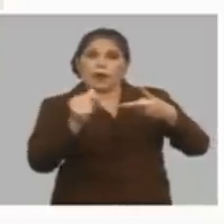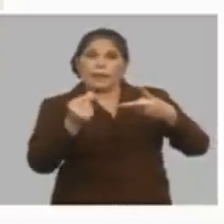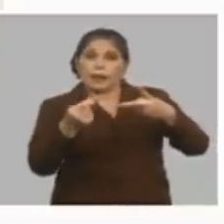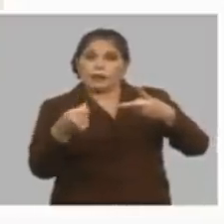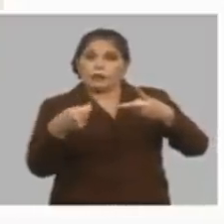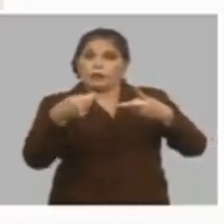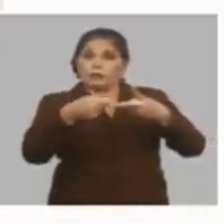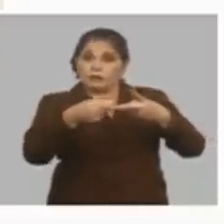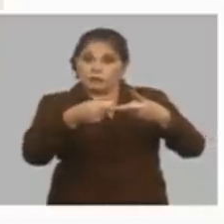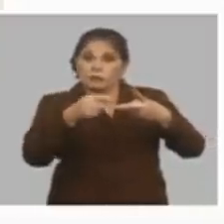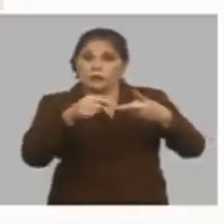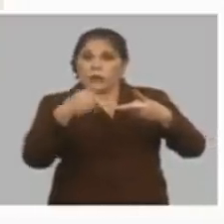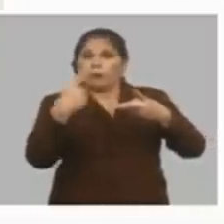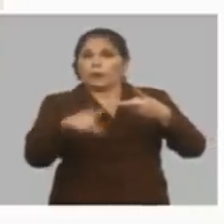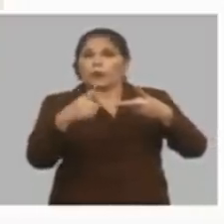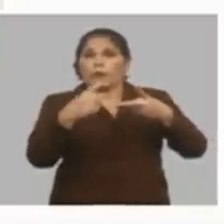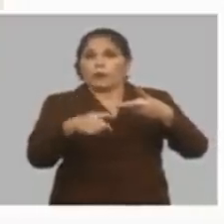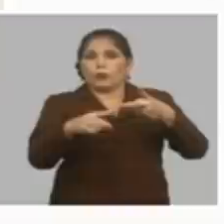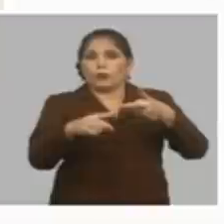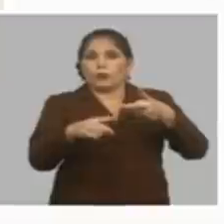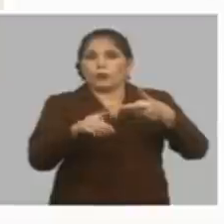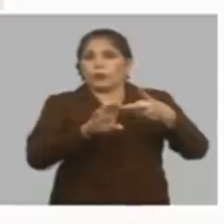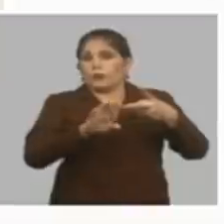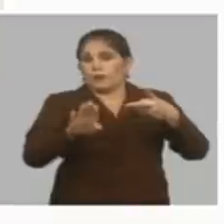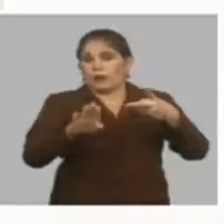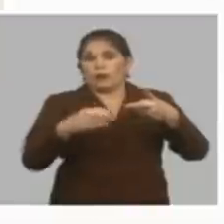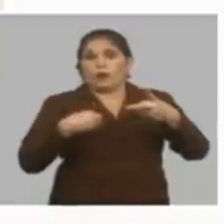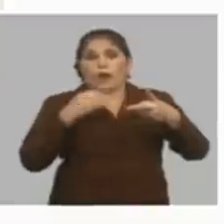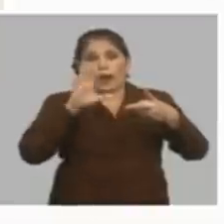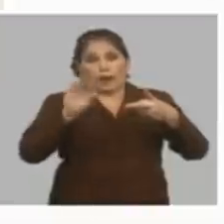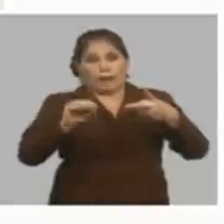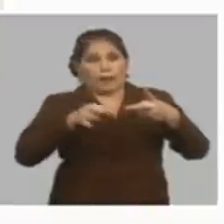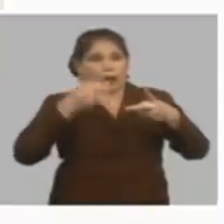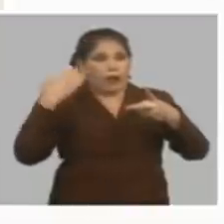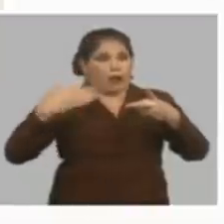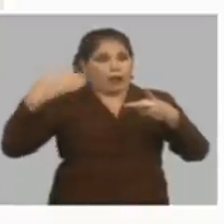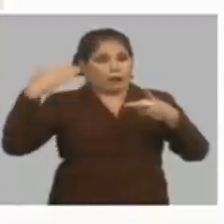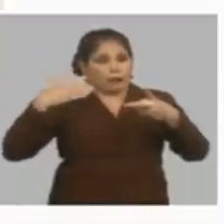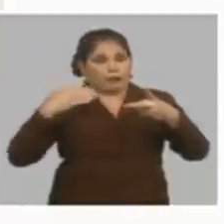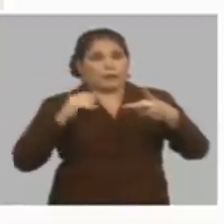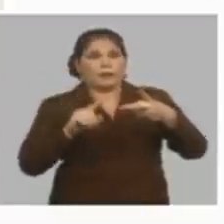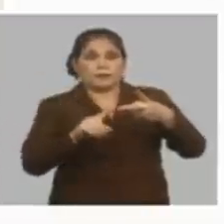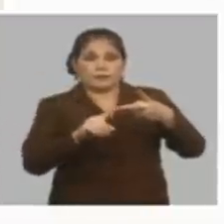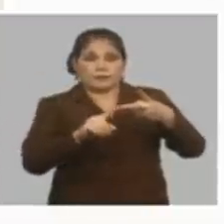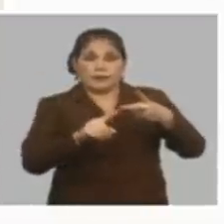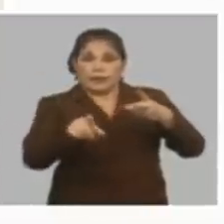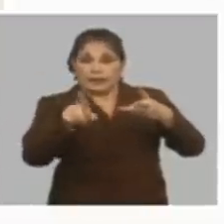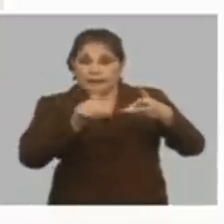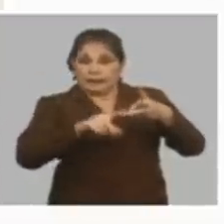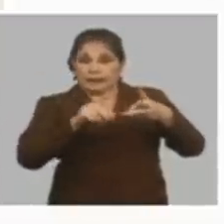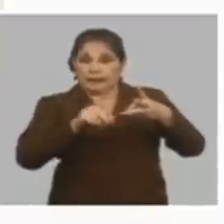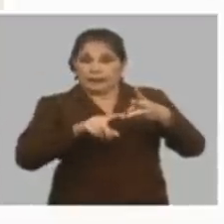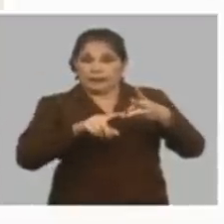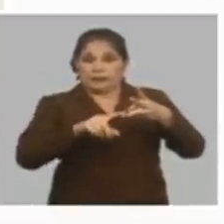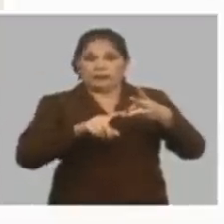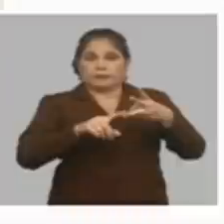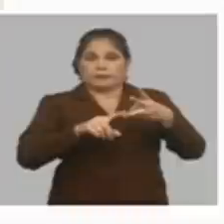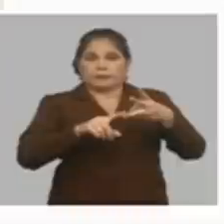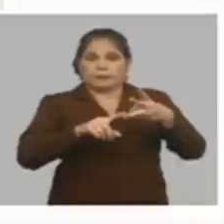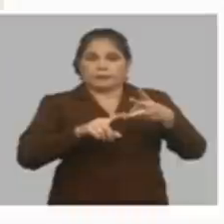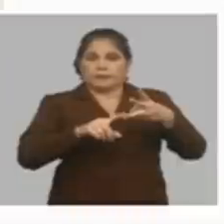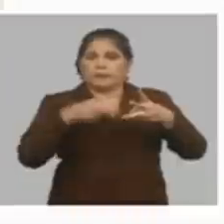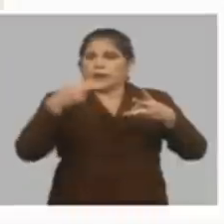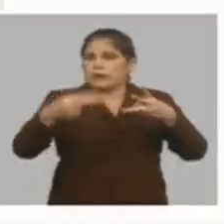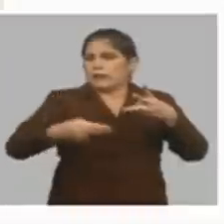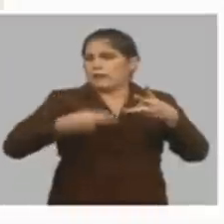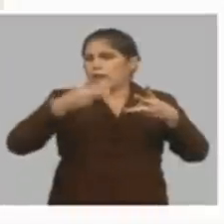a los productos que ya dije centralizados que son transversales tercero se va a